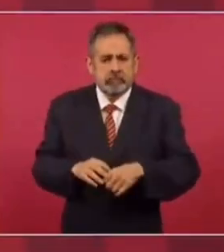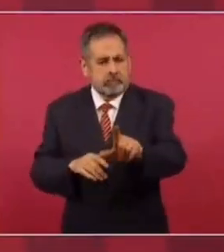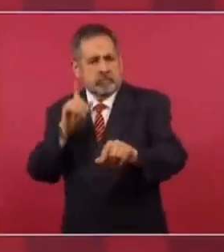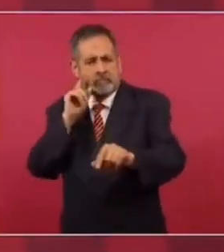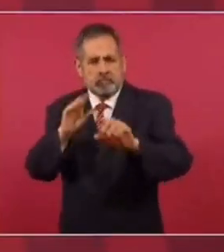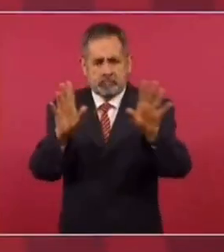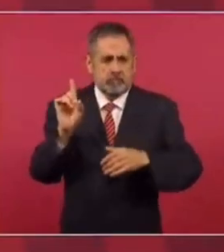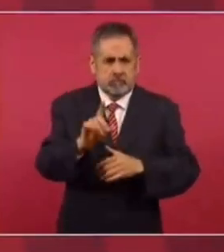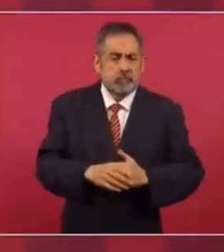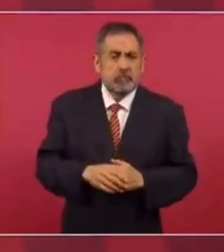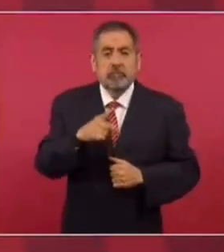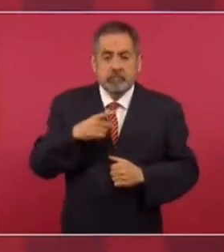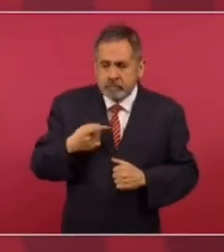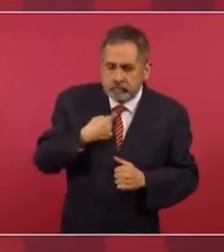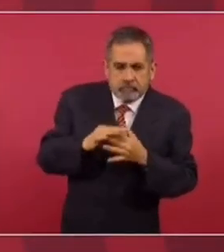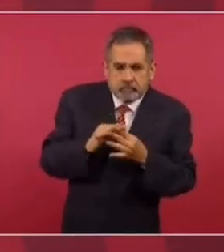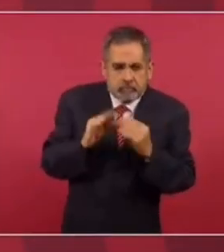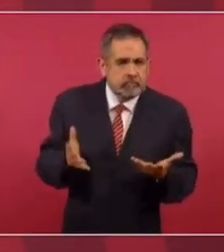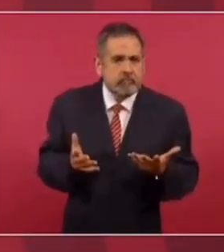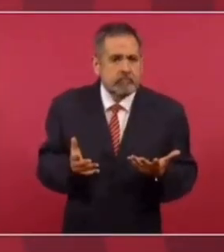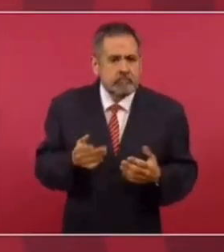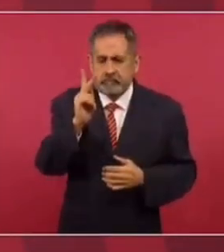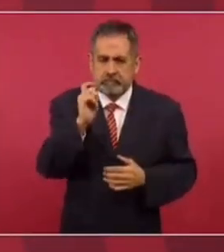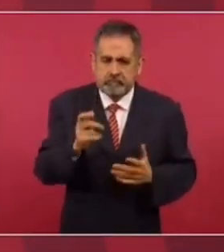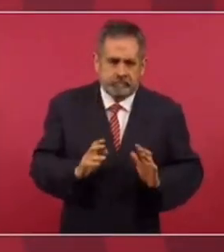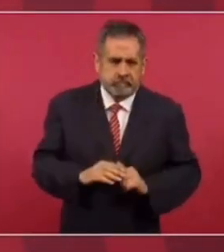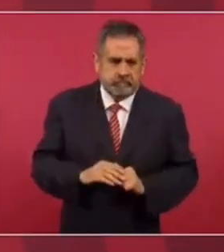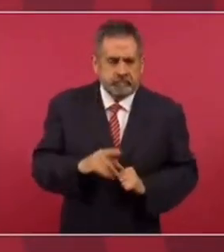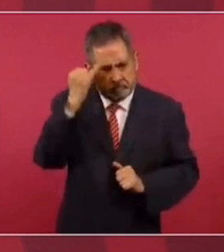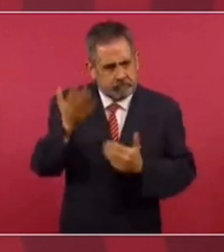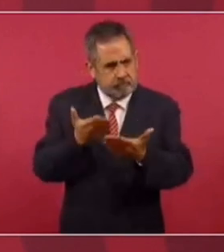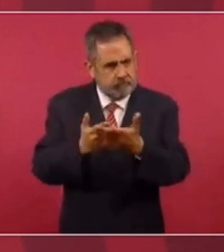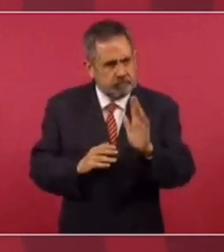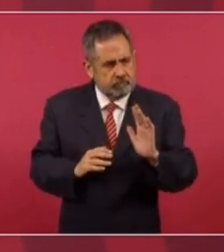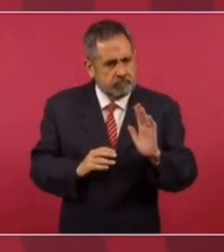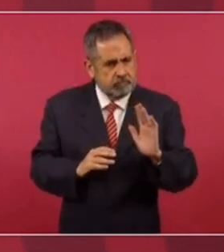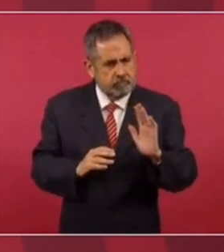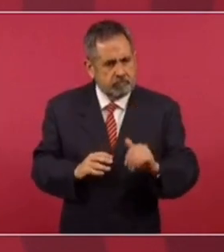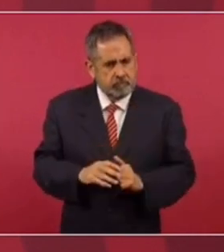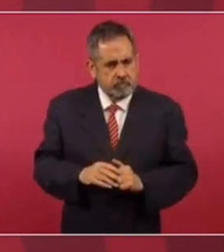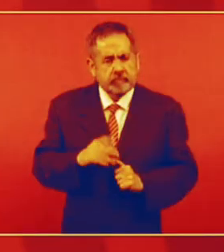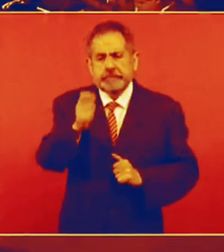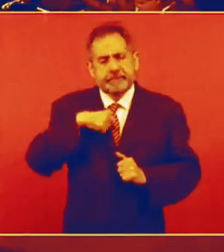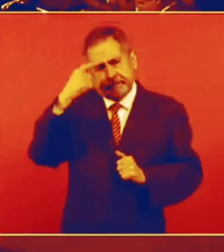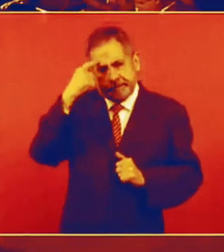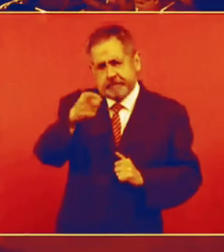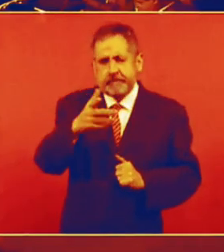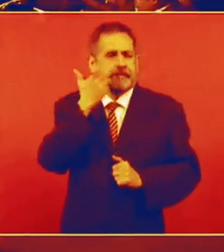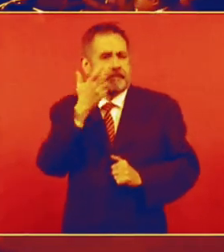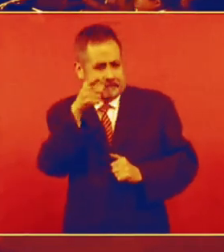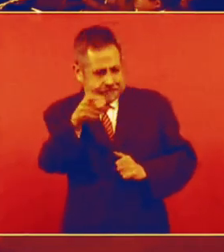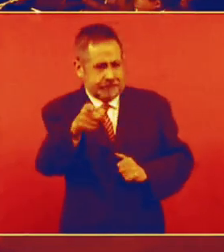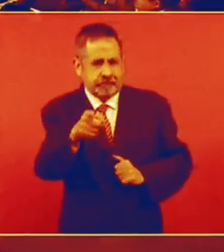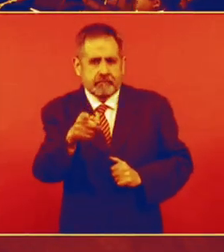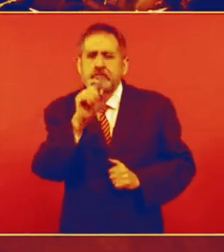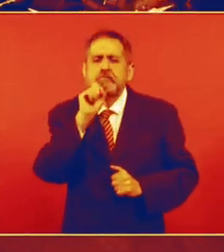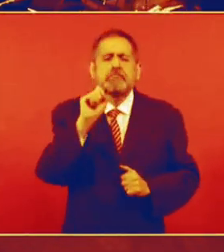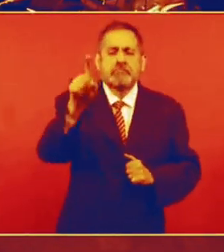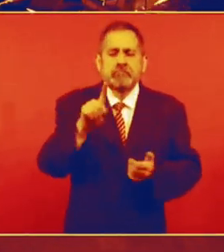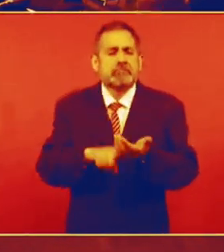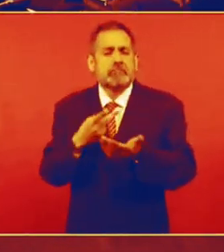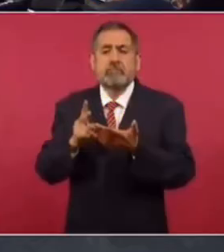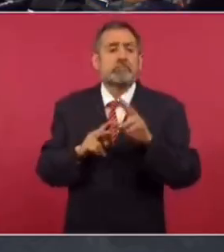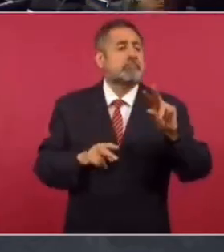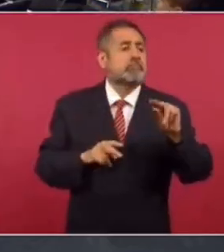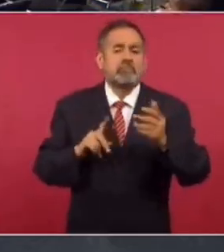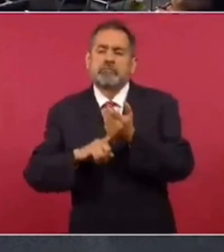aclaramos. Y tiene que haber una explicación. Pero tu planteamiento lleva la jiribilla de decir, tienen un